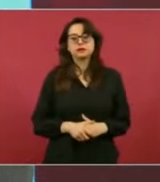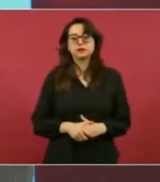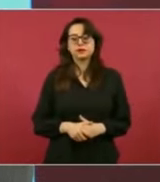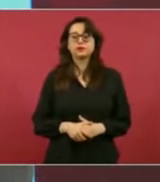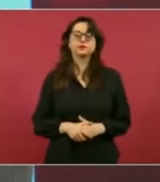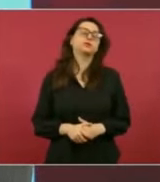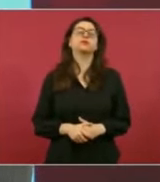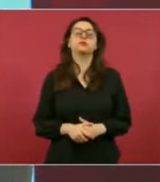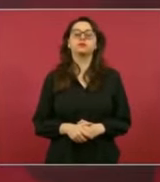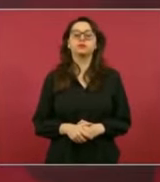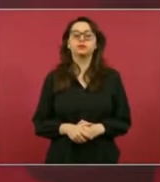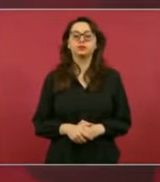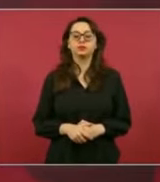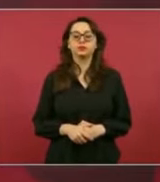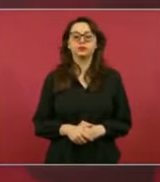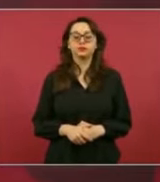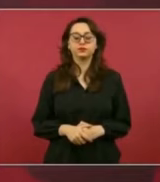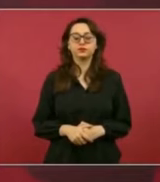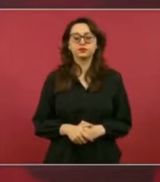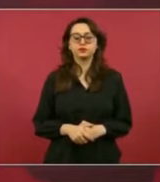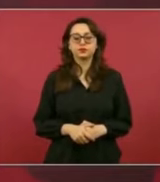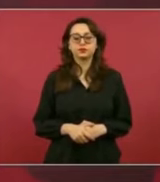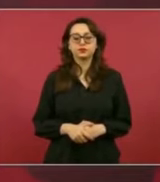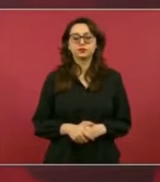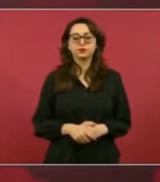identificó, que era su hermano.